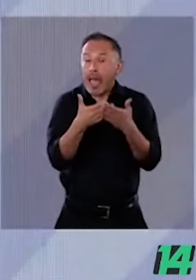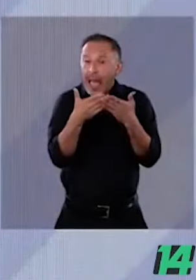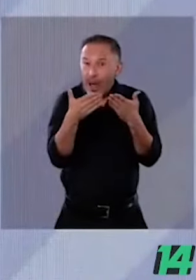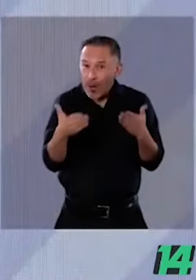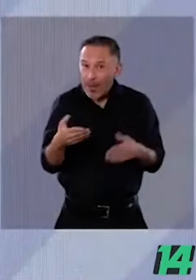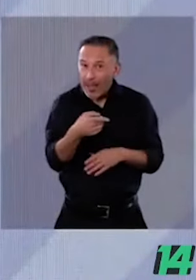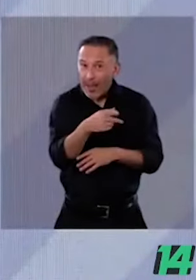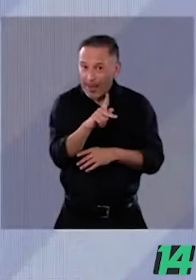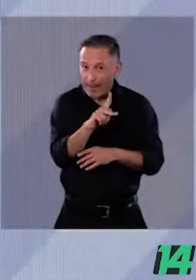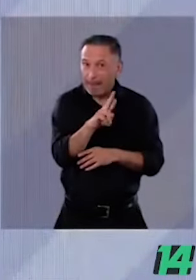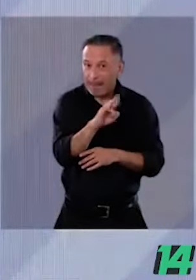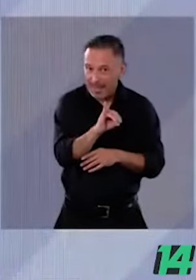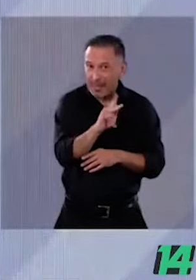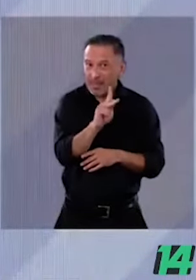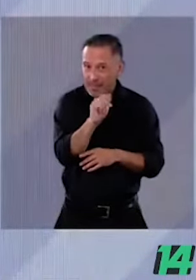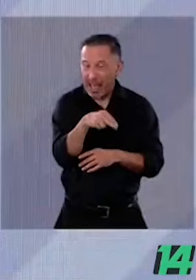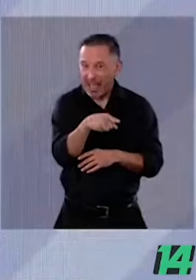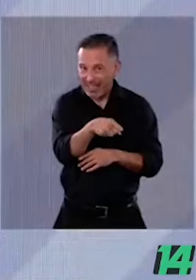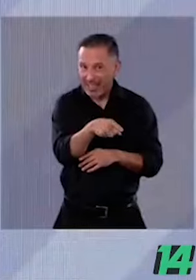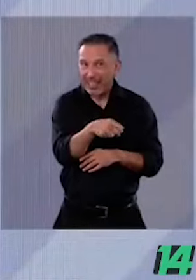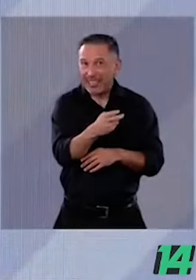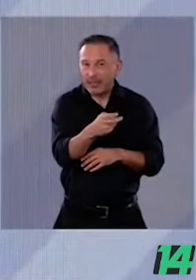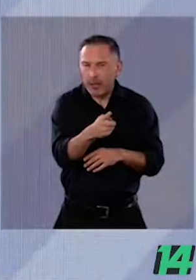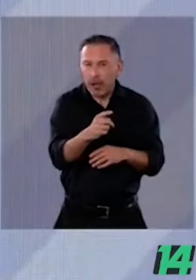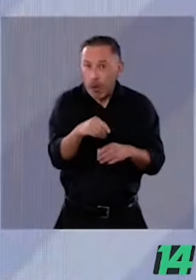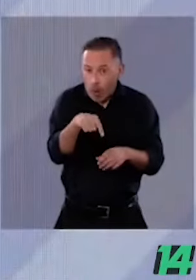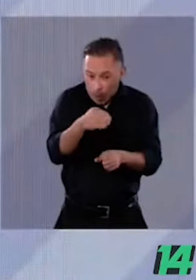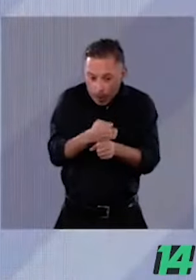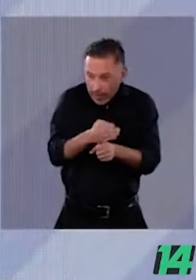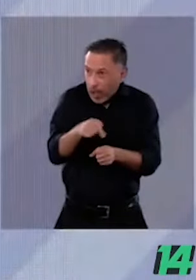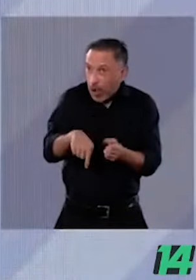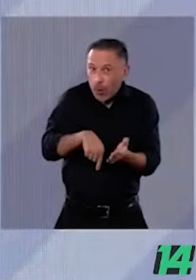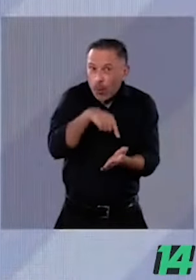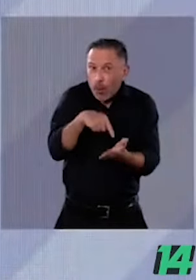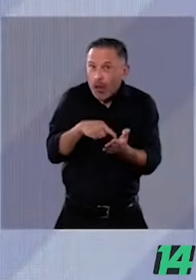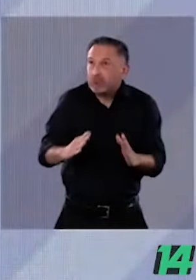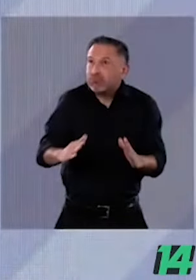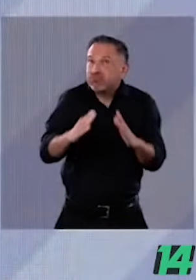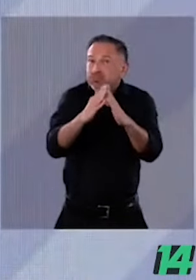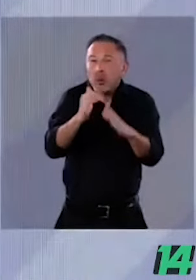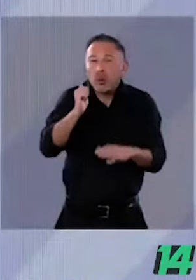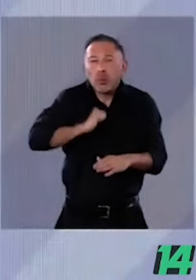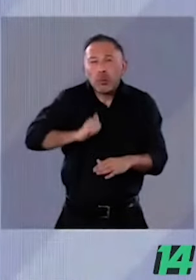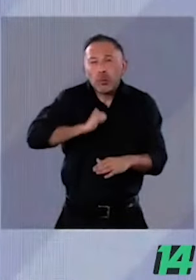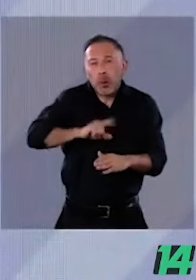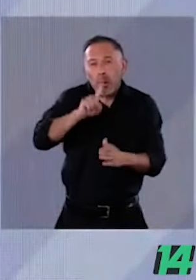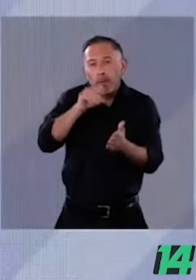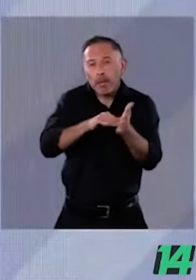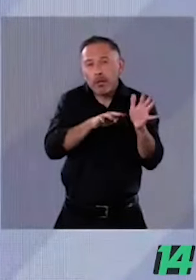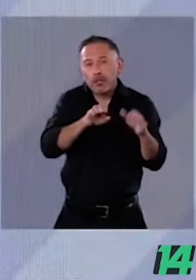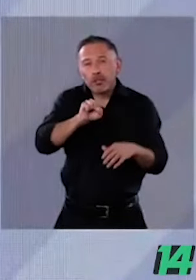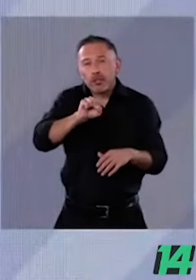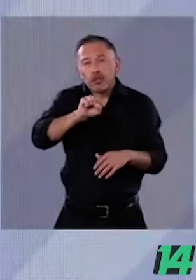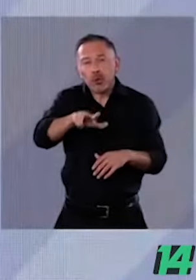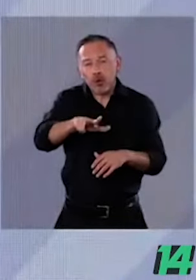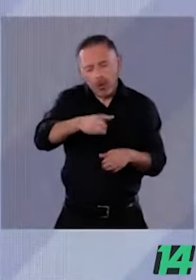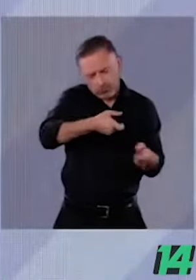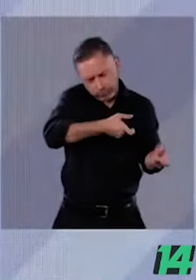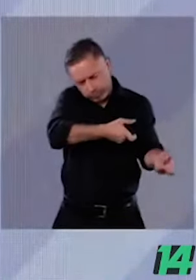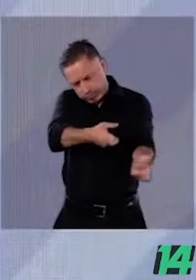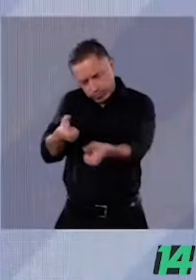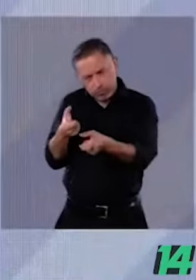en la sala de la memoria de la masacre de 1968. Y es que, en realidad, ellos son la